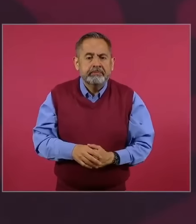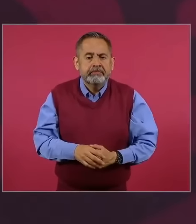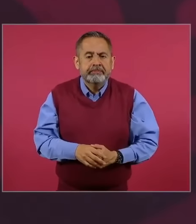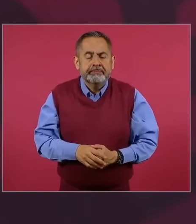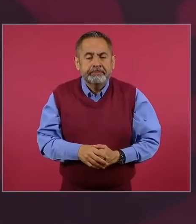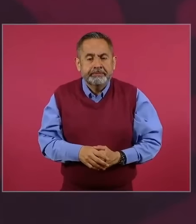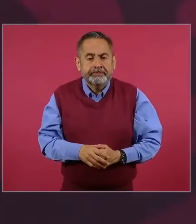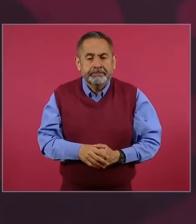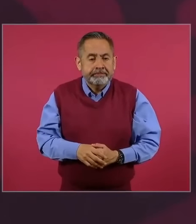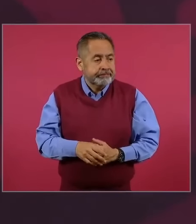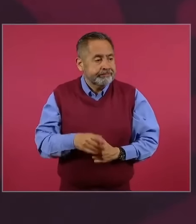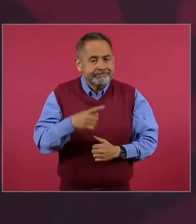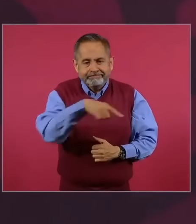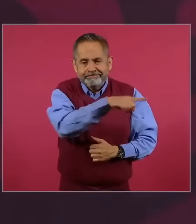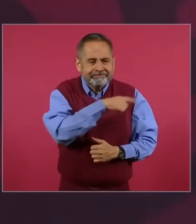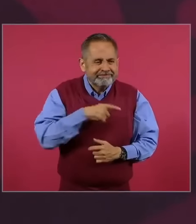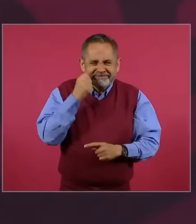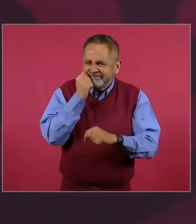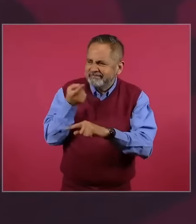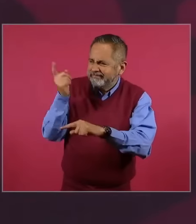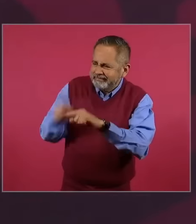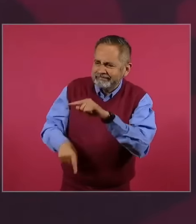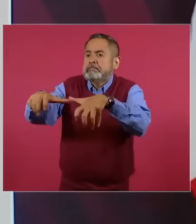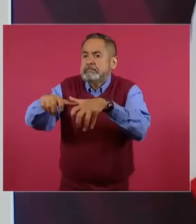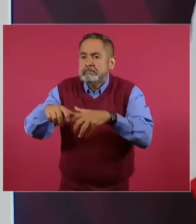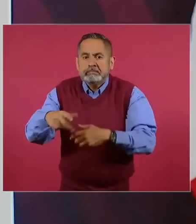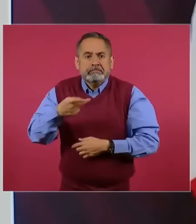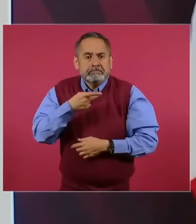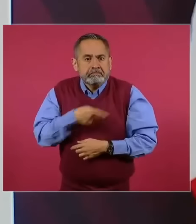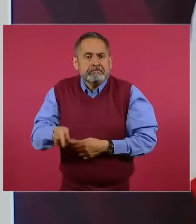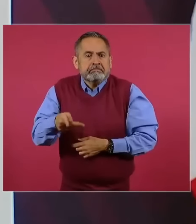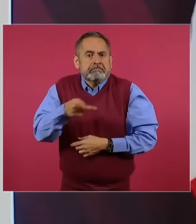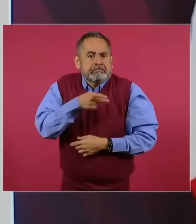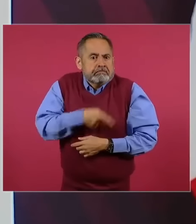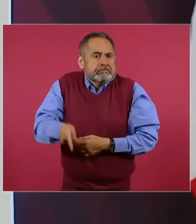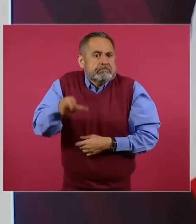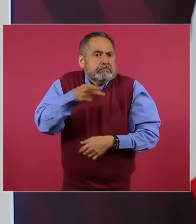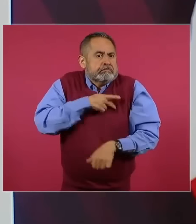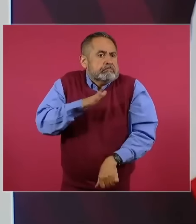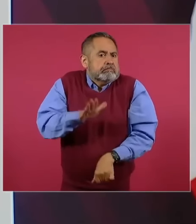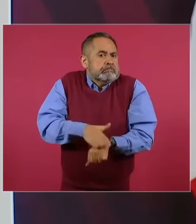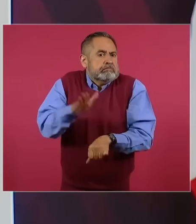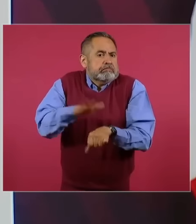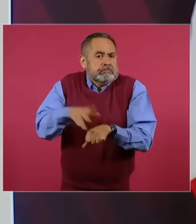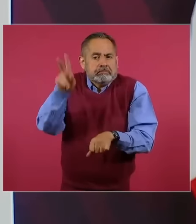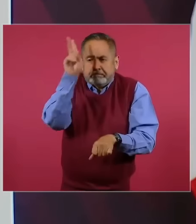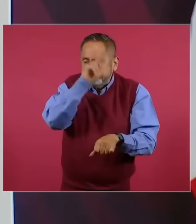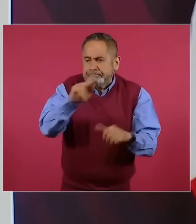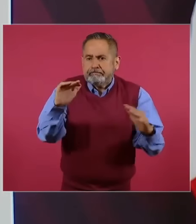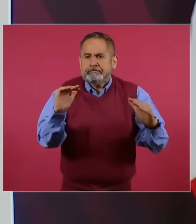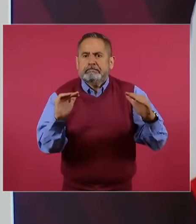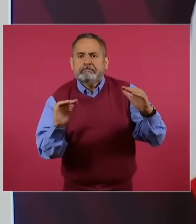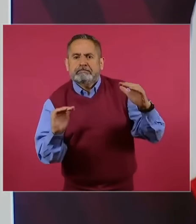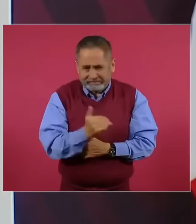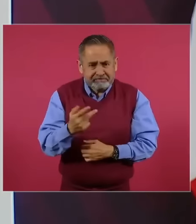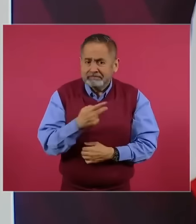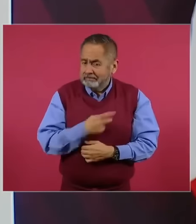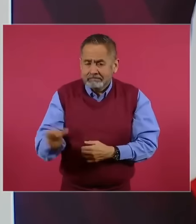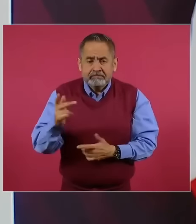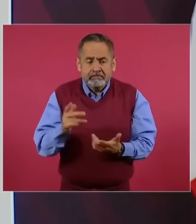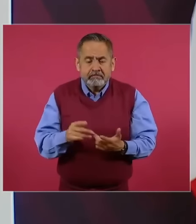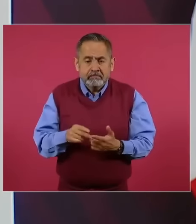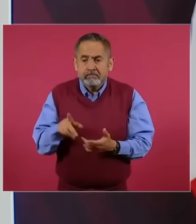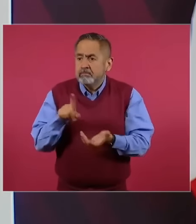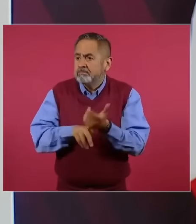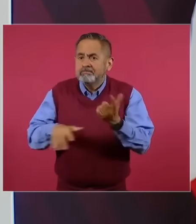dejaron al pueblo de México fue más pobreza, una monstruosa desigualdad económica y social y